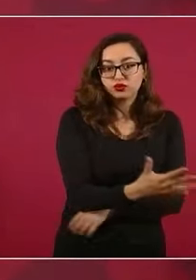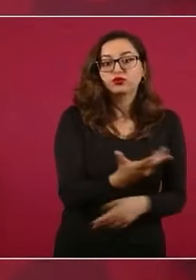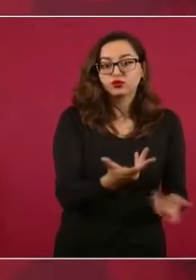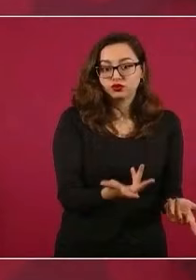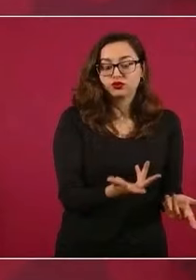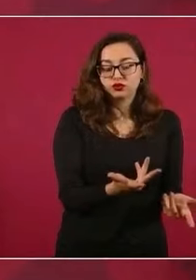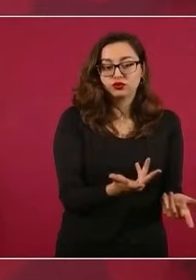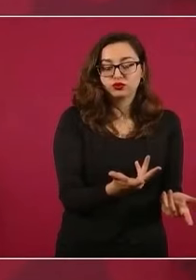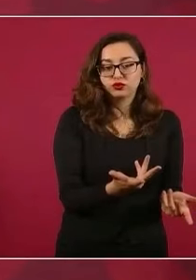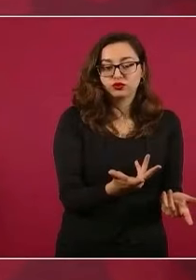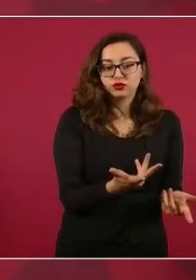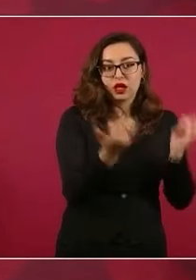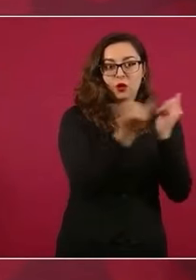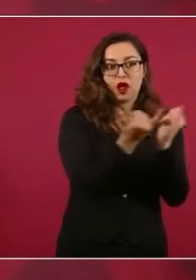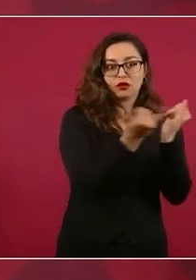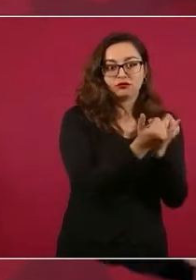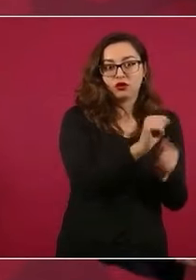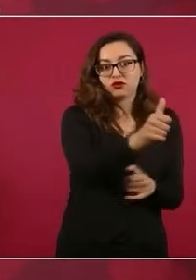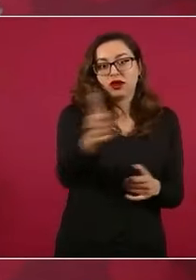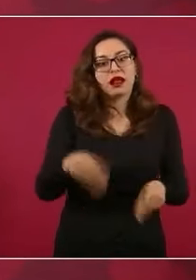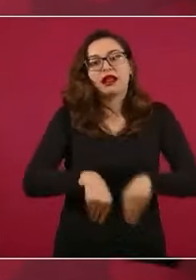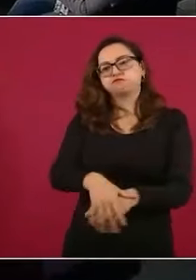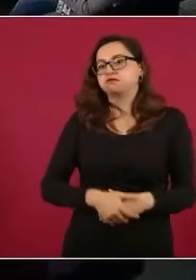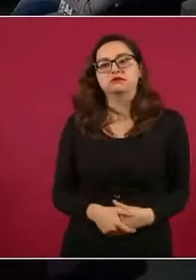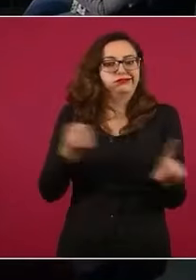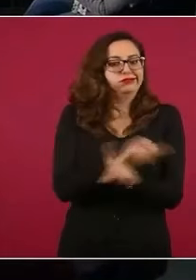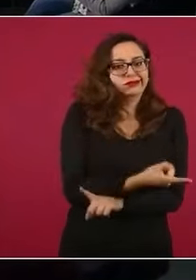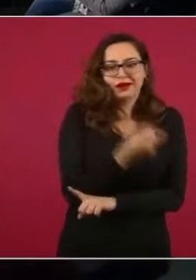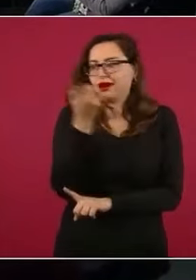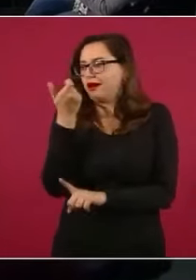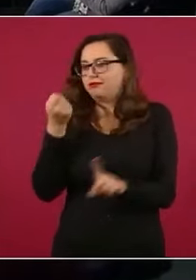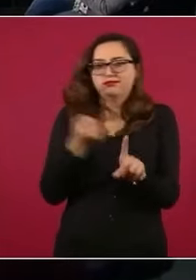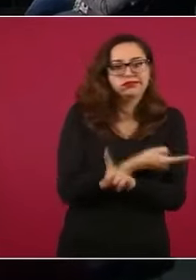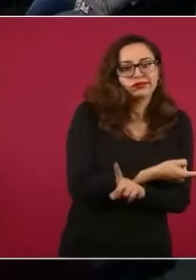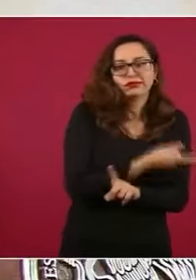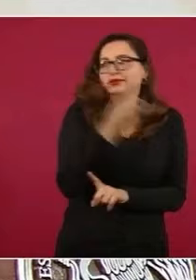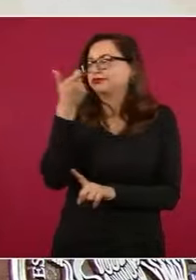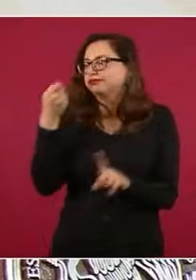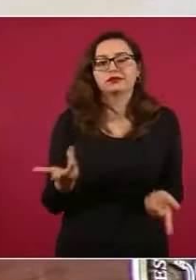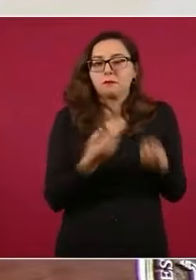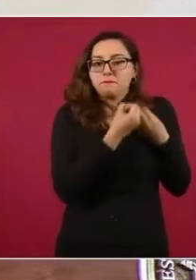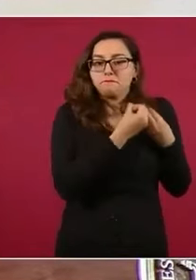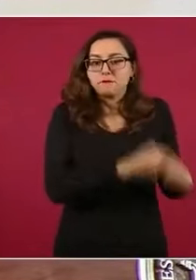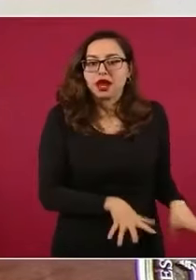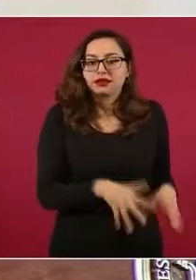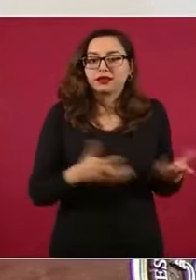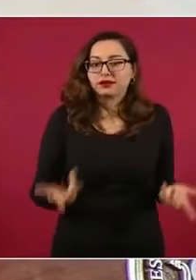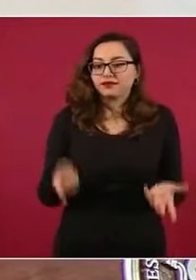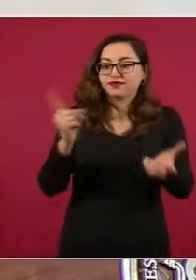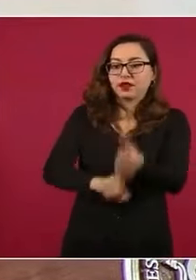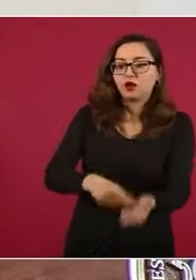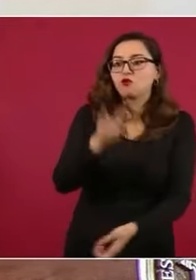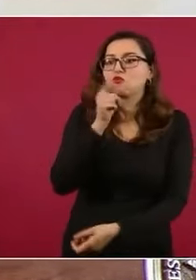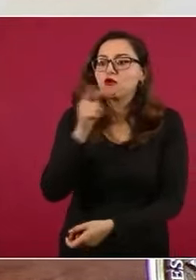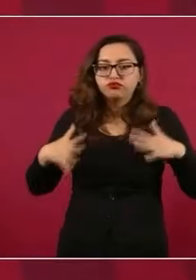como en este caso, en otros, pues no alcanza el presupuesto. Y entonces, no tienen los elementos suficientes. No hay la